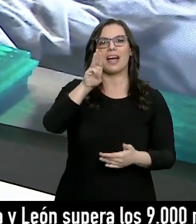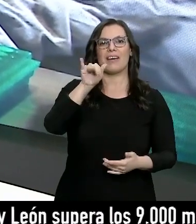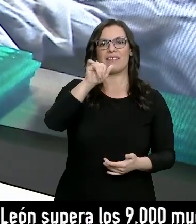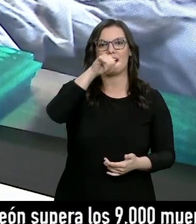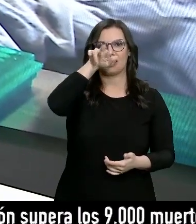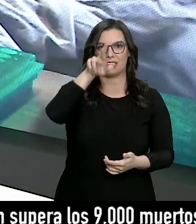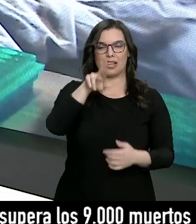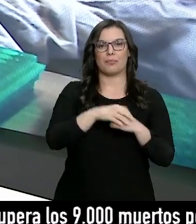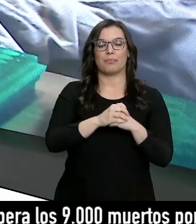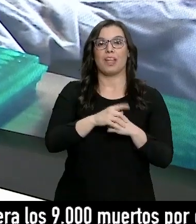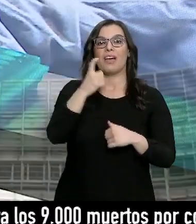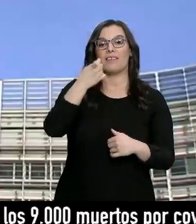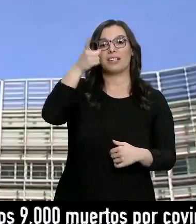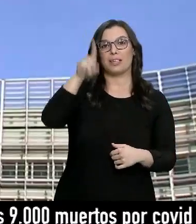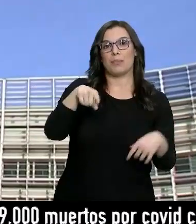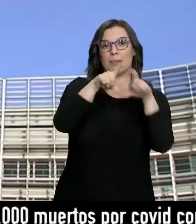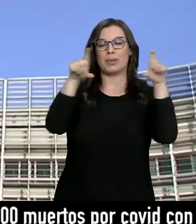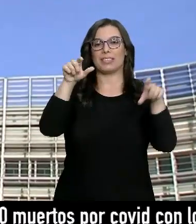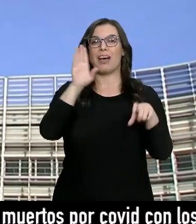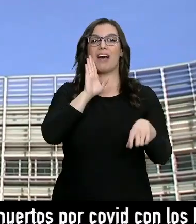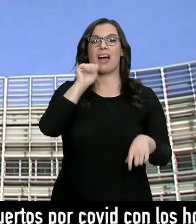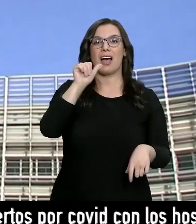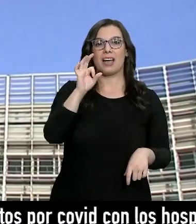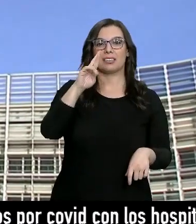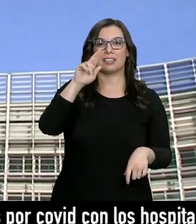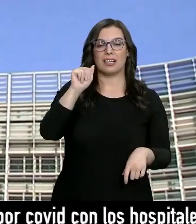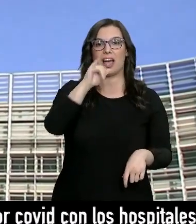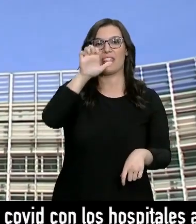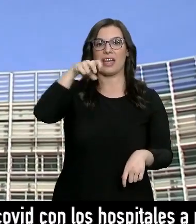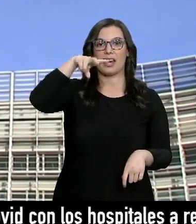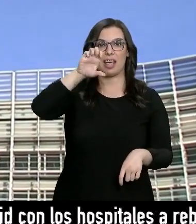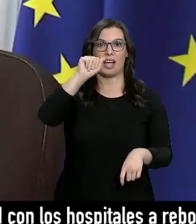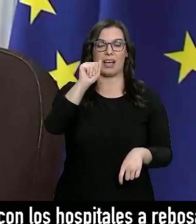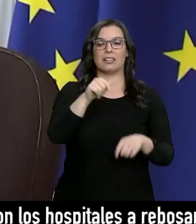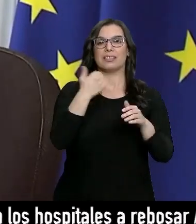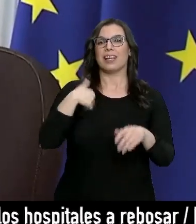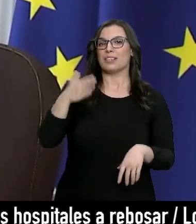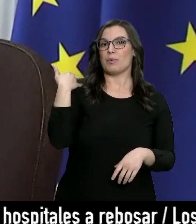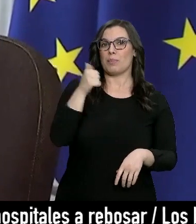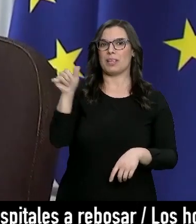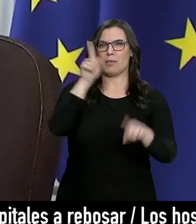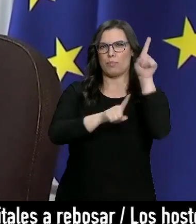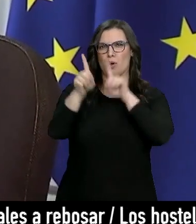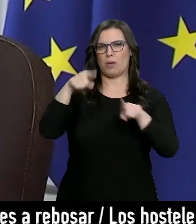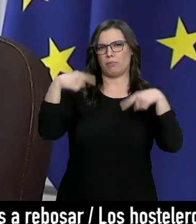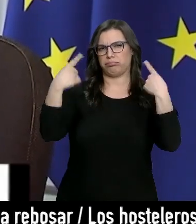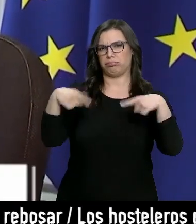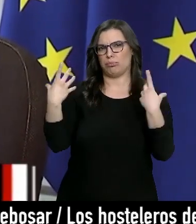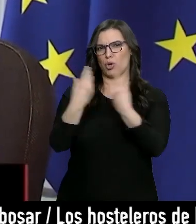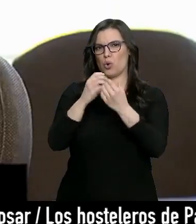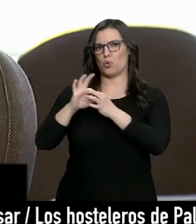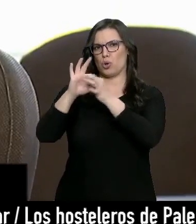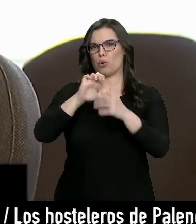que sumar las de AstraZeneca. Tras el desencuentro de la semana pasada con la Unión Europea, la compañía se ha comprometido a entregar